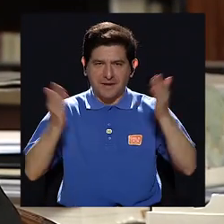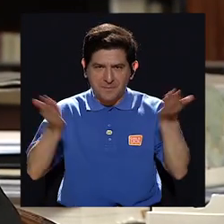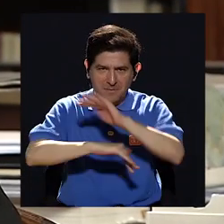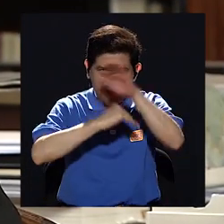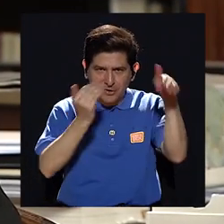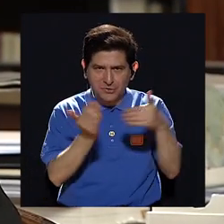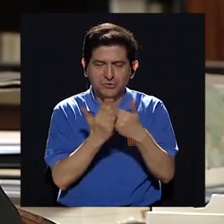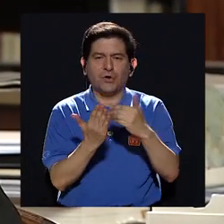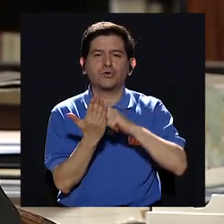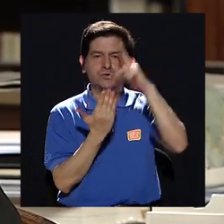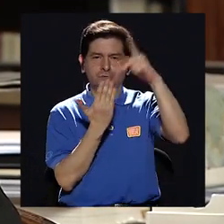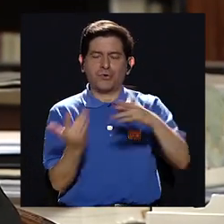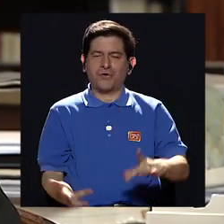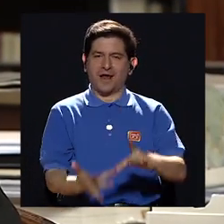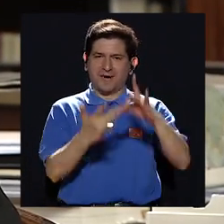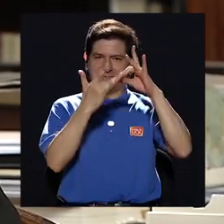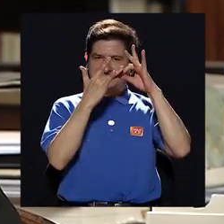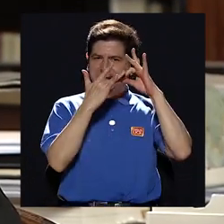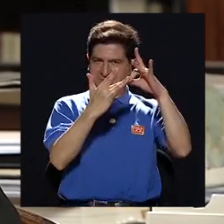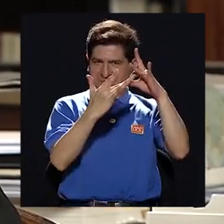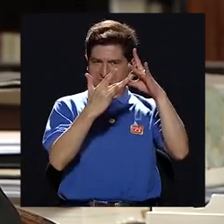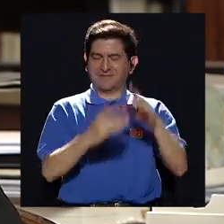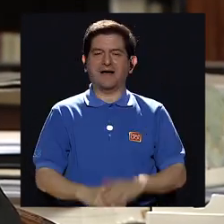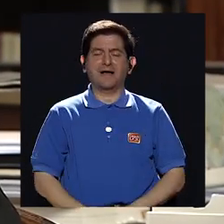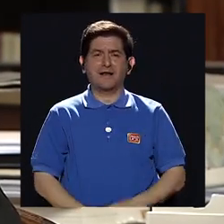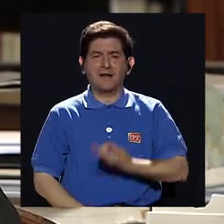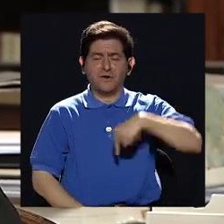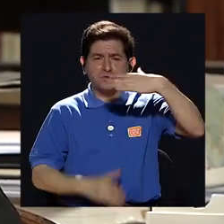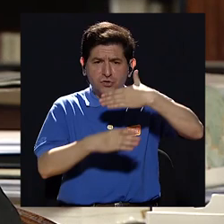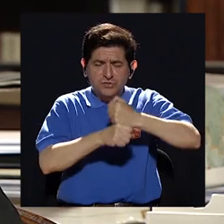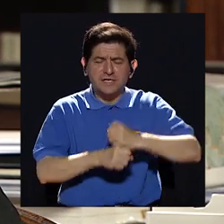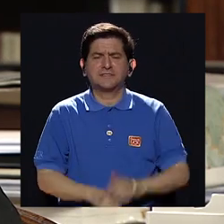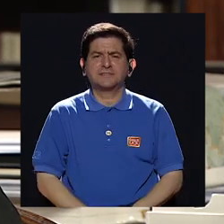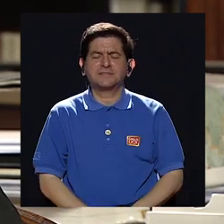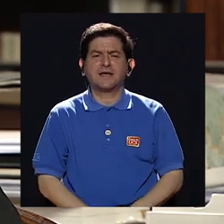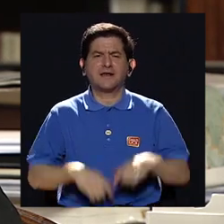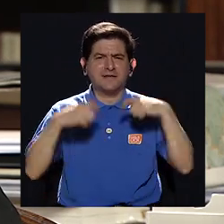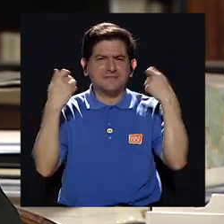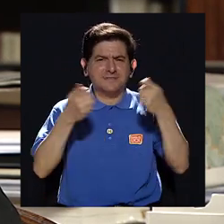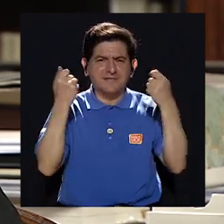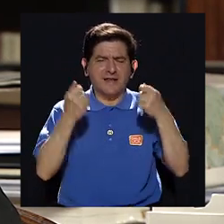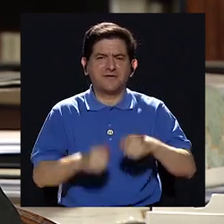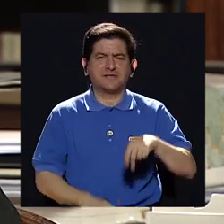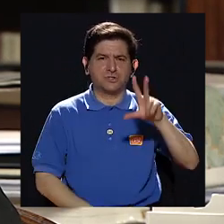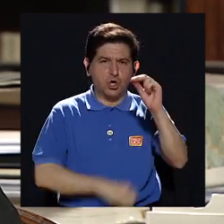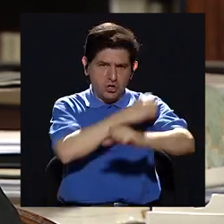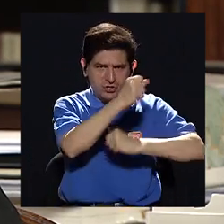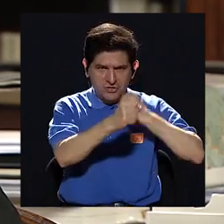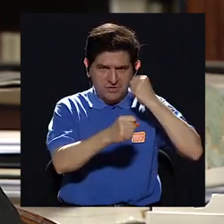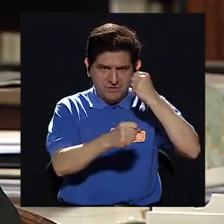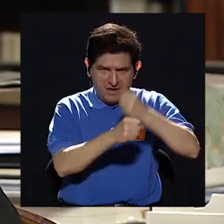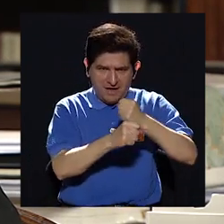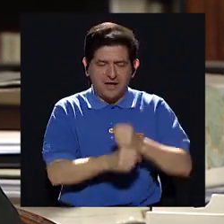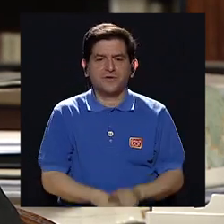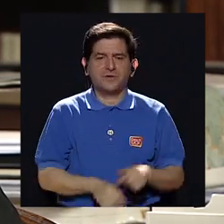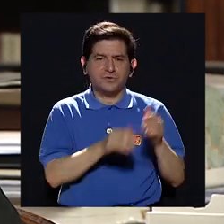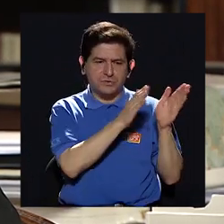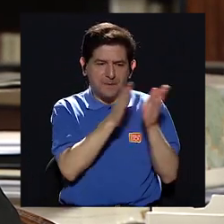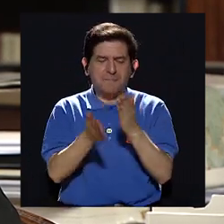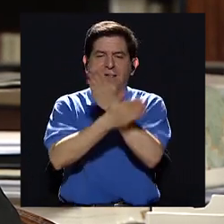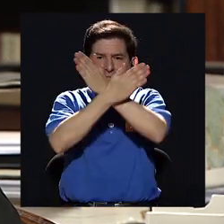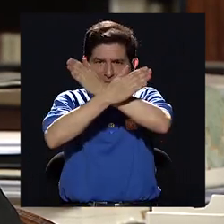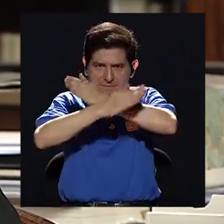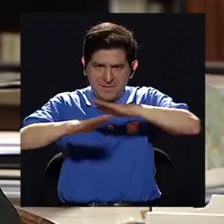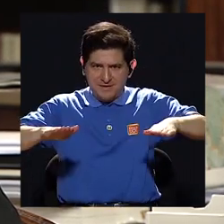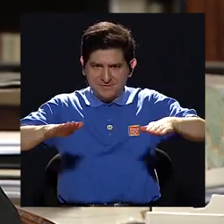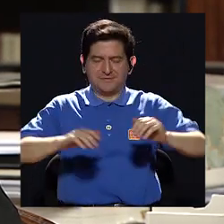Bienvenidos y bienvenidas a un programa especial que realizamos en el marco de la celebración de los 30 años